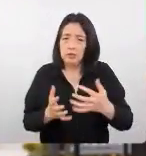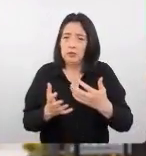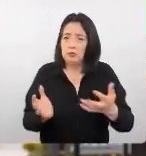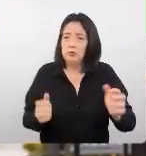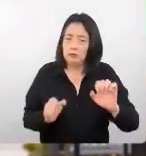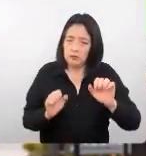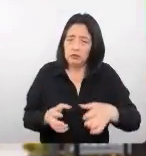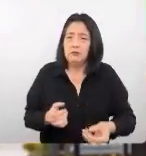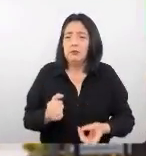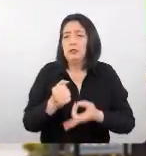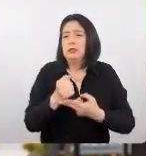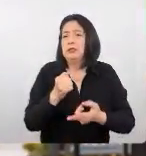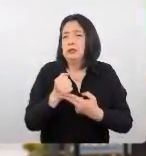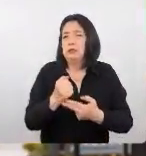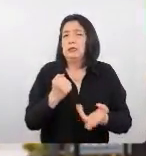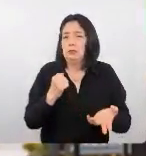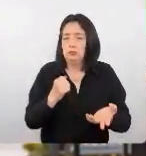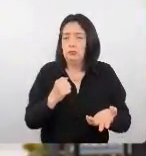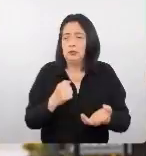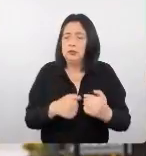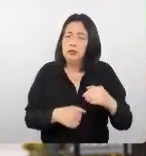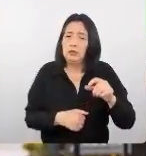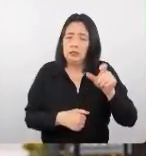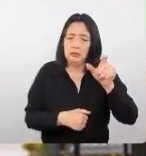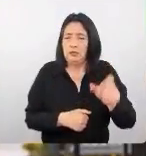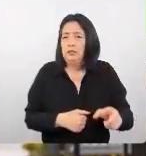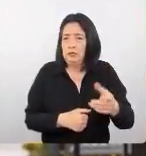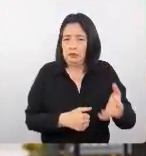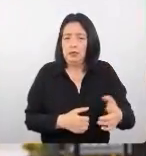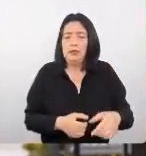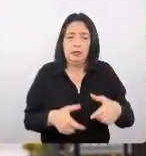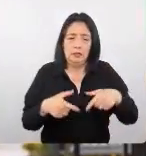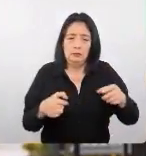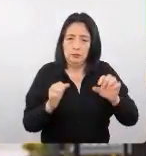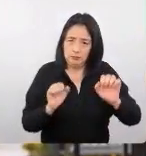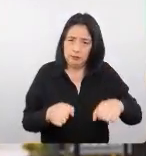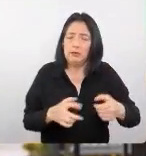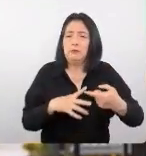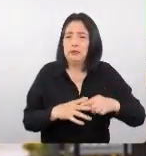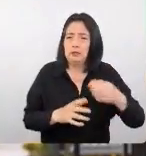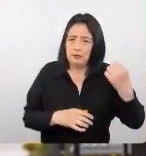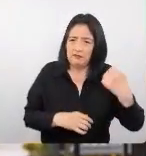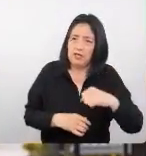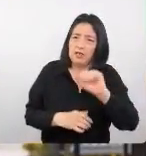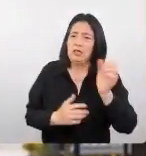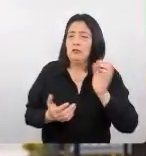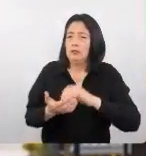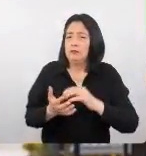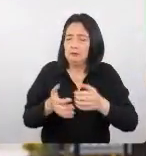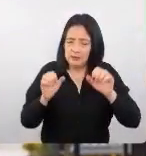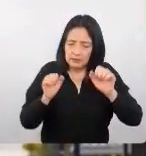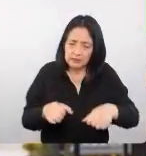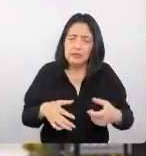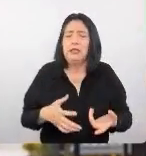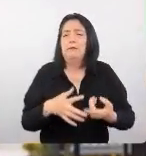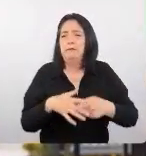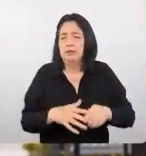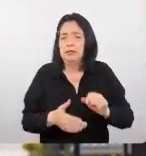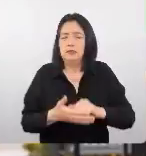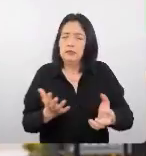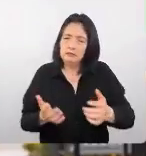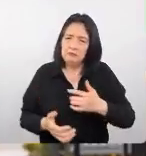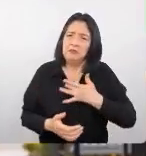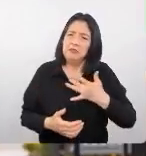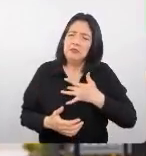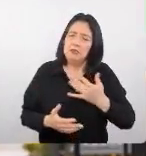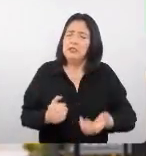que le va a dar seguridad al local para que comience a viajar nuevamente para que comience a activar y se sienta